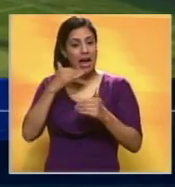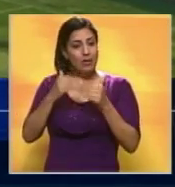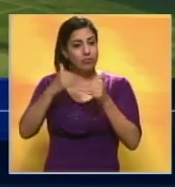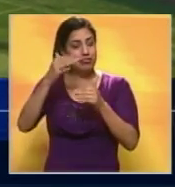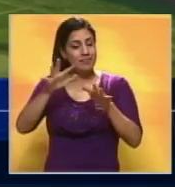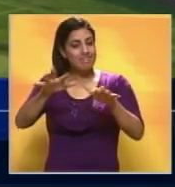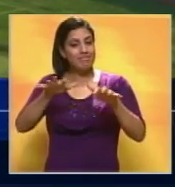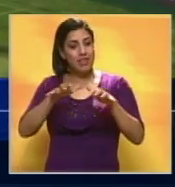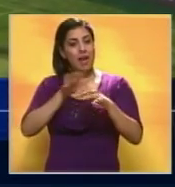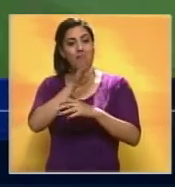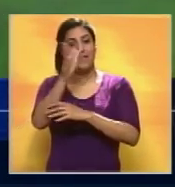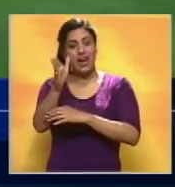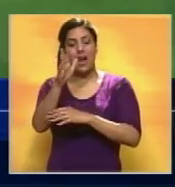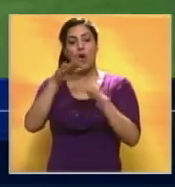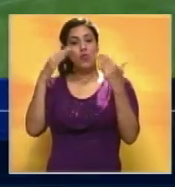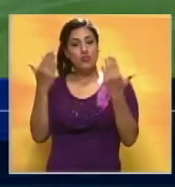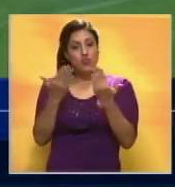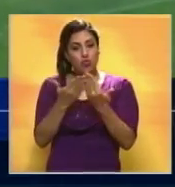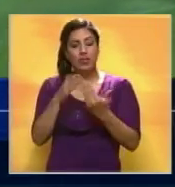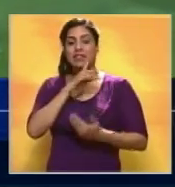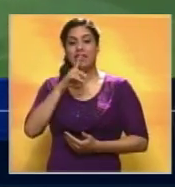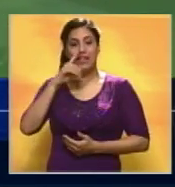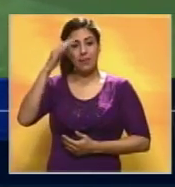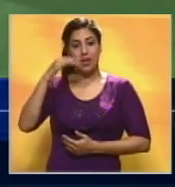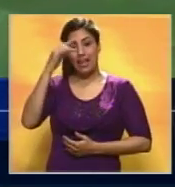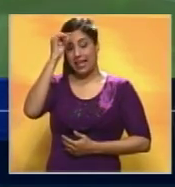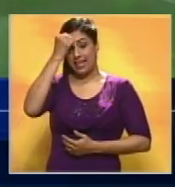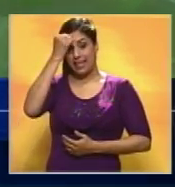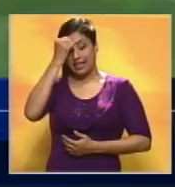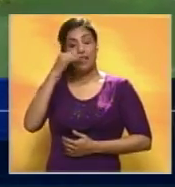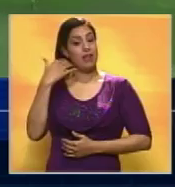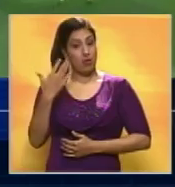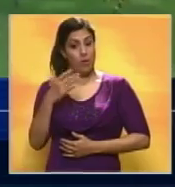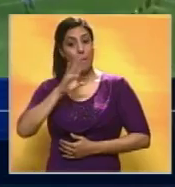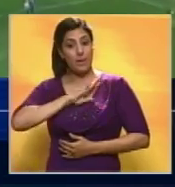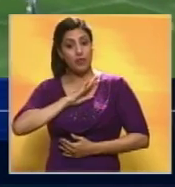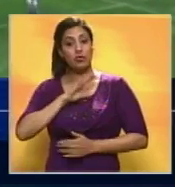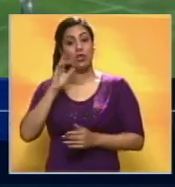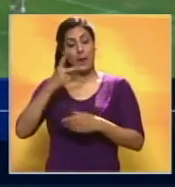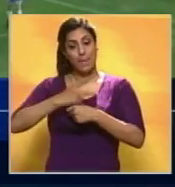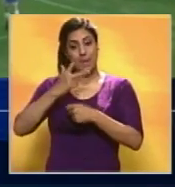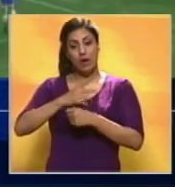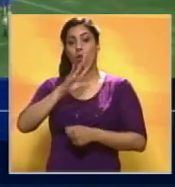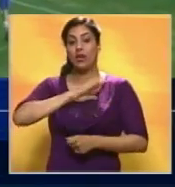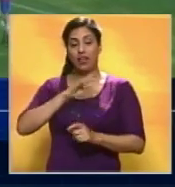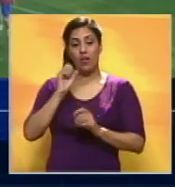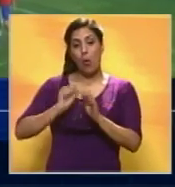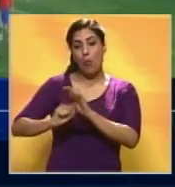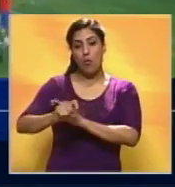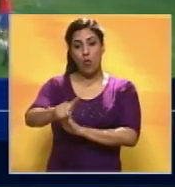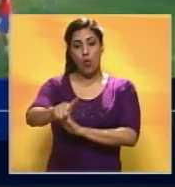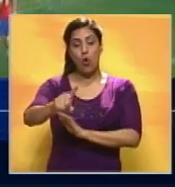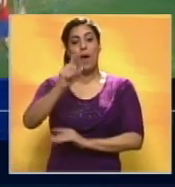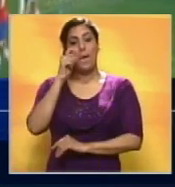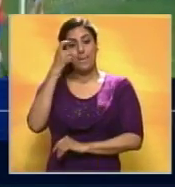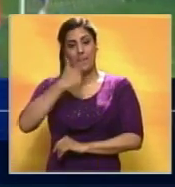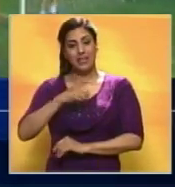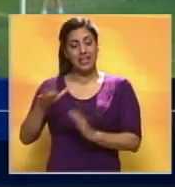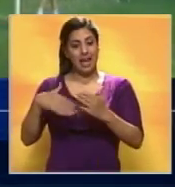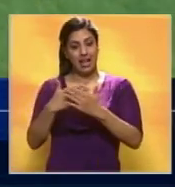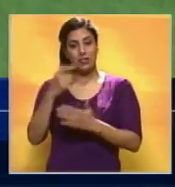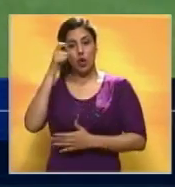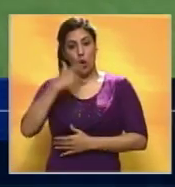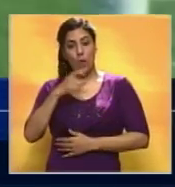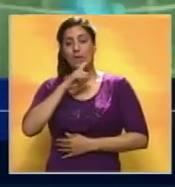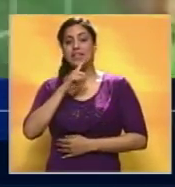sus aspiraciones de clasificar al Mundial de la categoría en India. Los paraguayos picaron adelante en el primer tiempo con un gol de Antonio Galeano de penal, hasta que